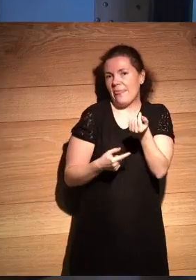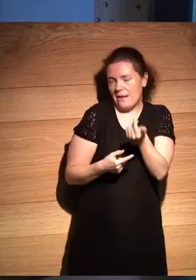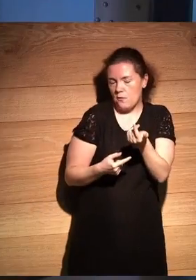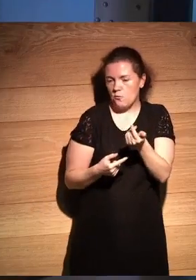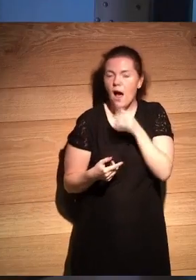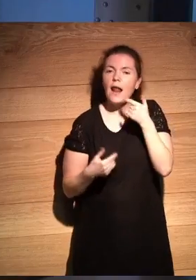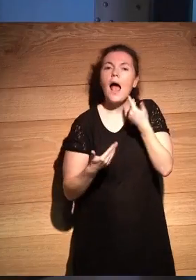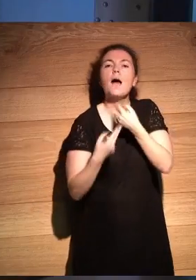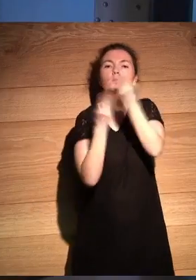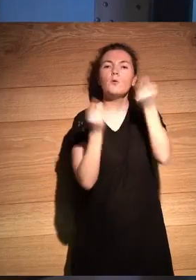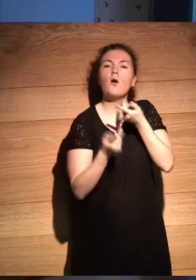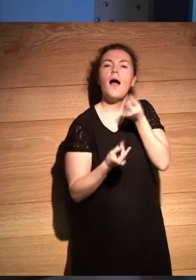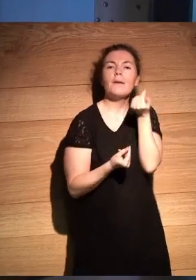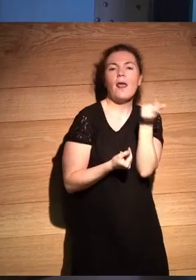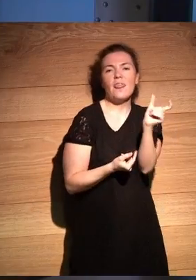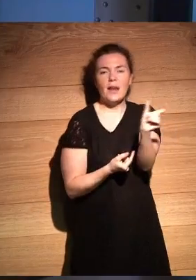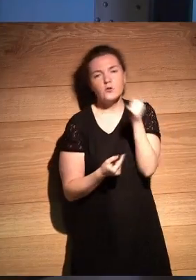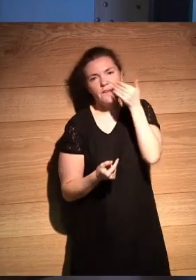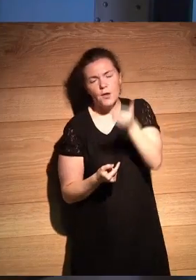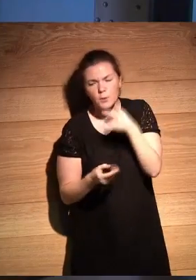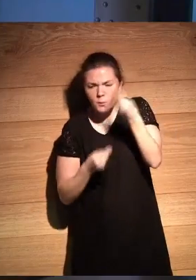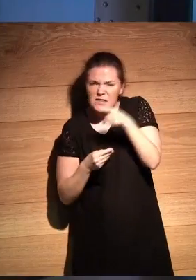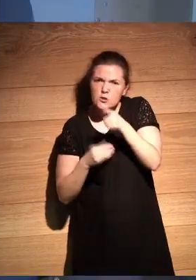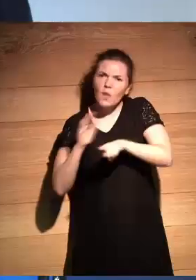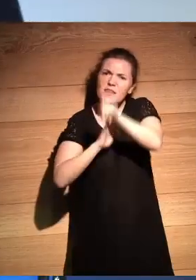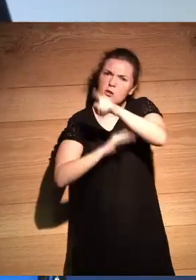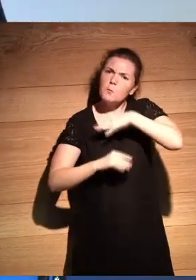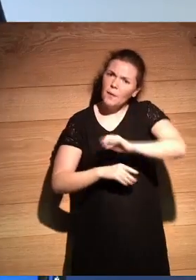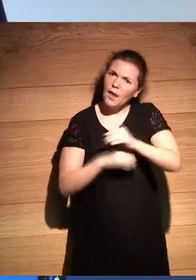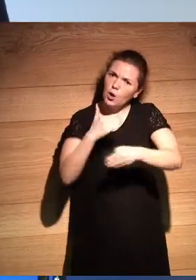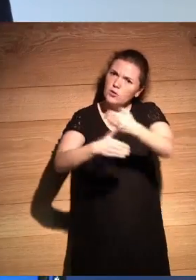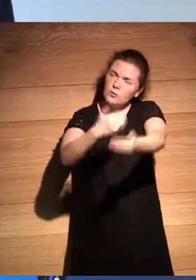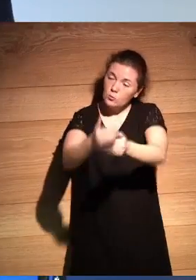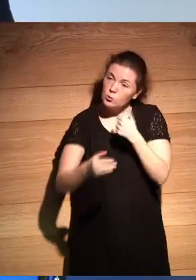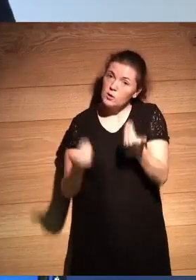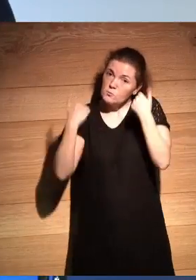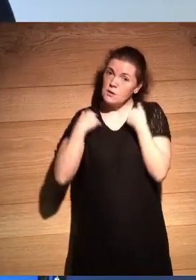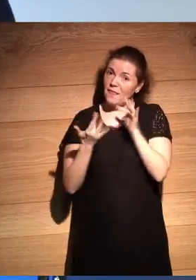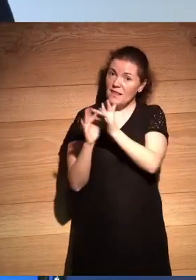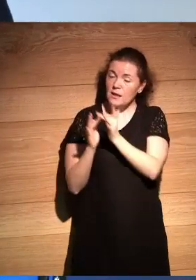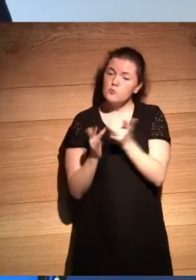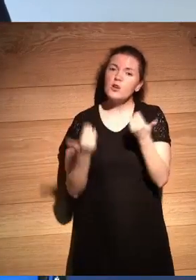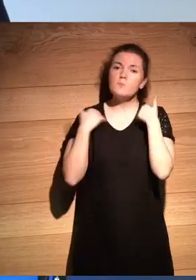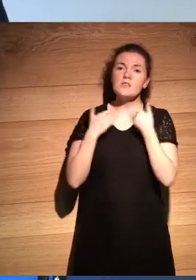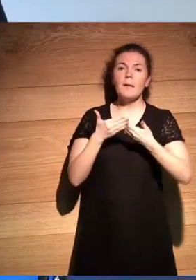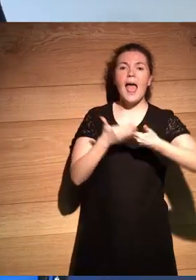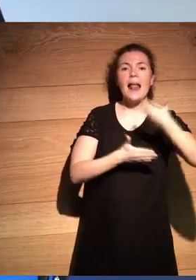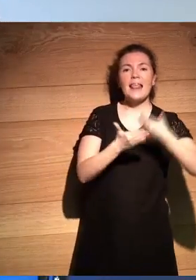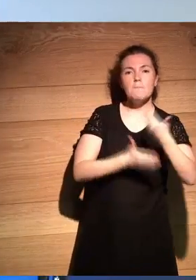del dinero así en público y tal pero ¿tú crees que esto lo podemos seguir desarrollando? o sea tú como responsable de interactivos yo como responsable de Altair Magazine